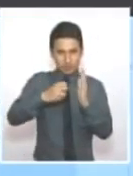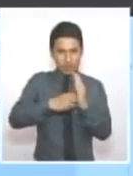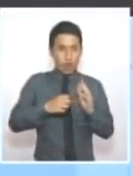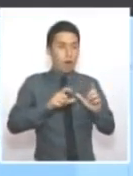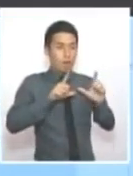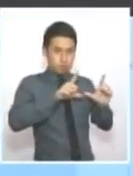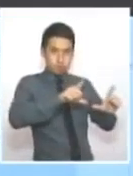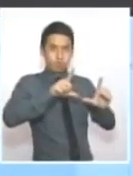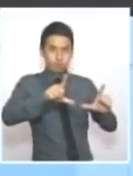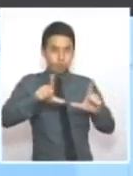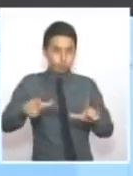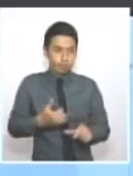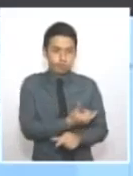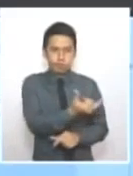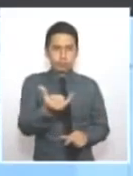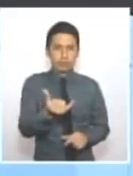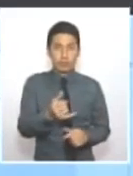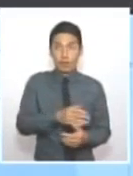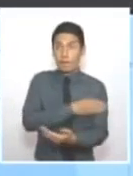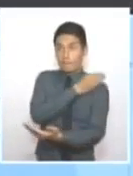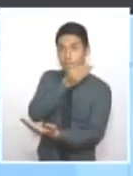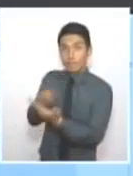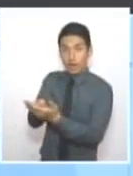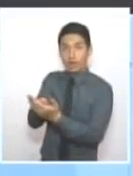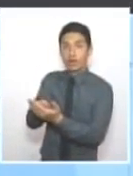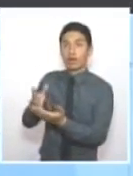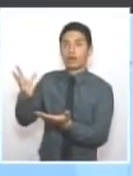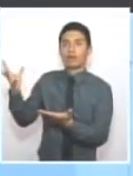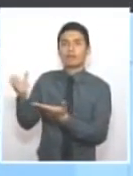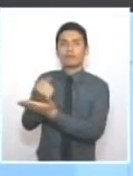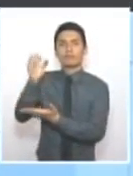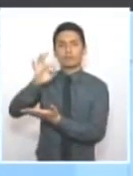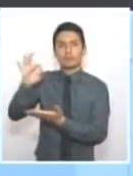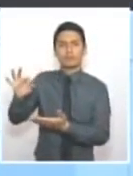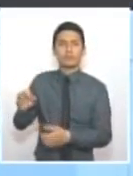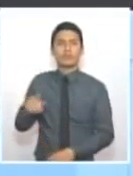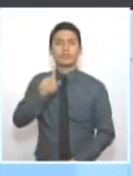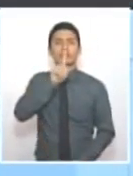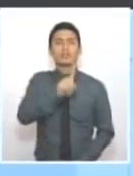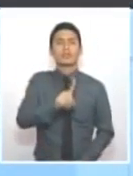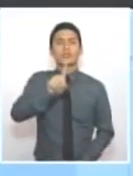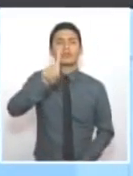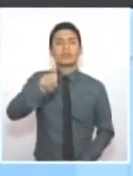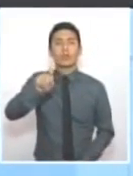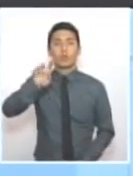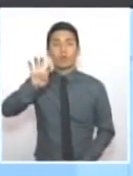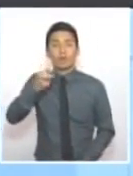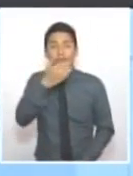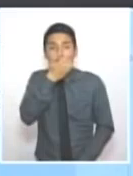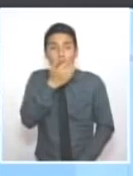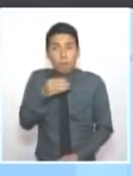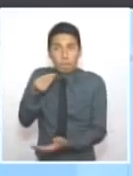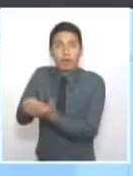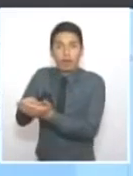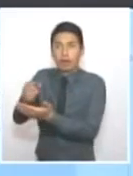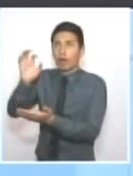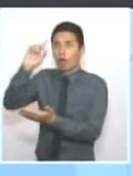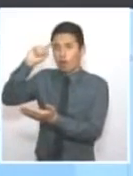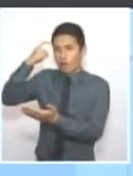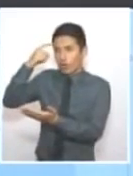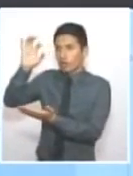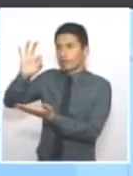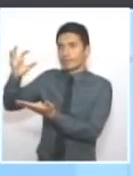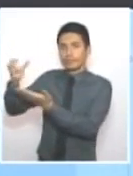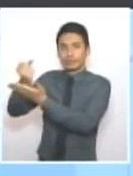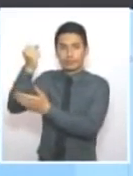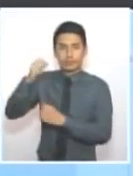pagan y que pagan regalías son solo ciento sesenta y nueve. Y las unidades de producción